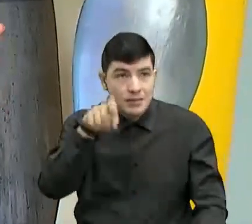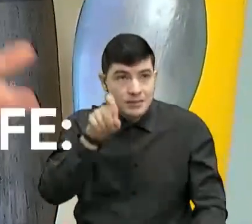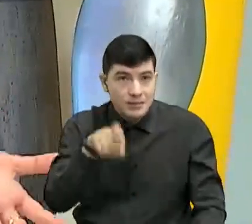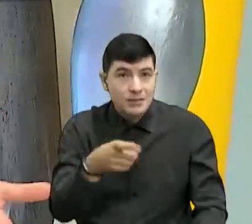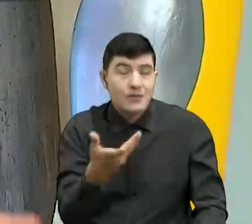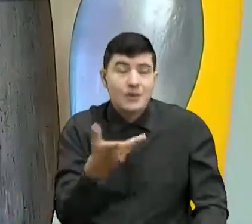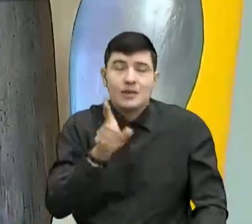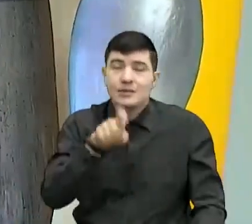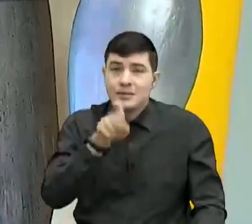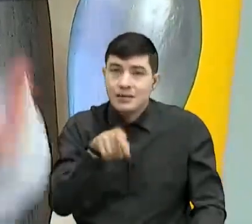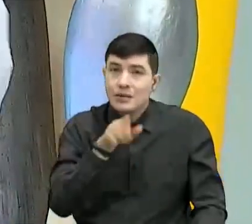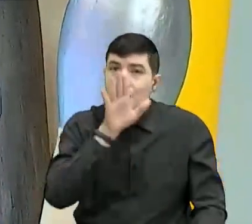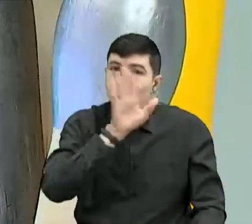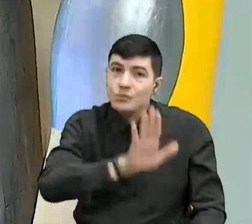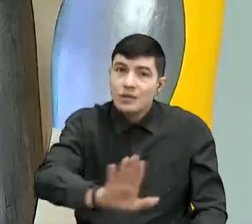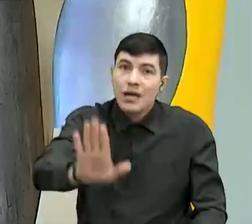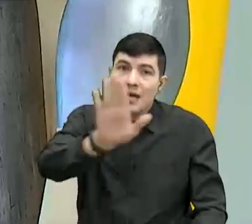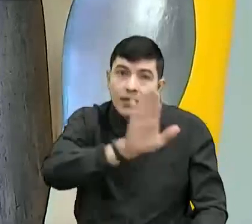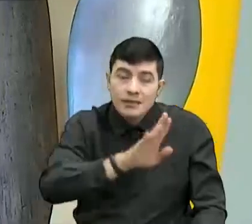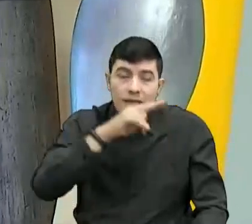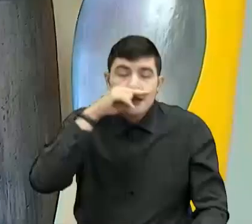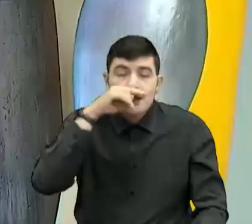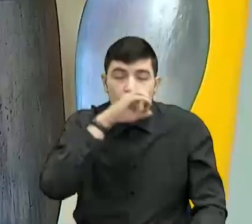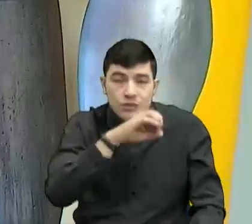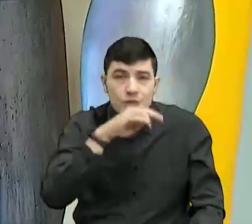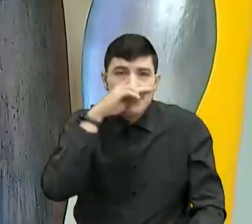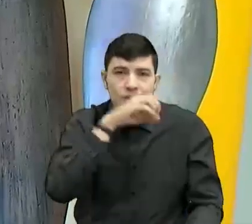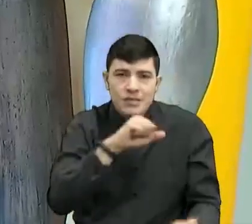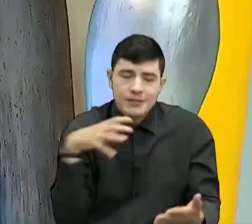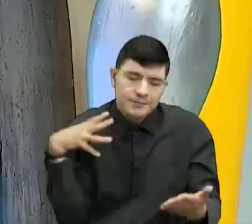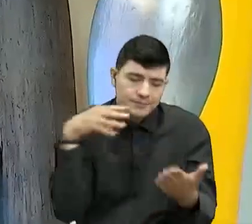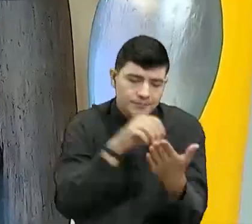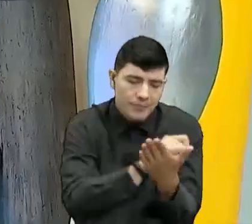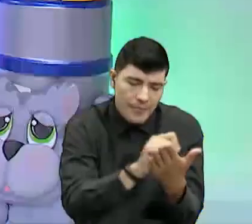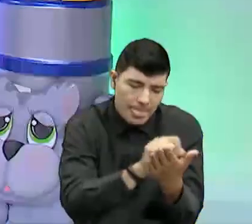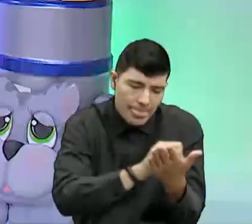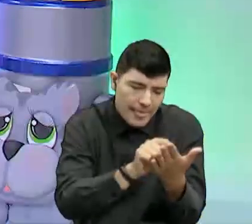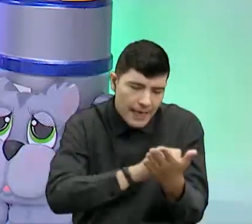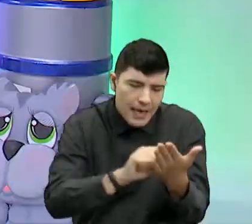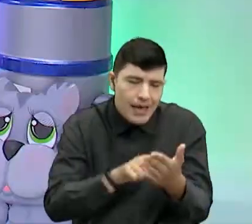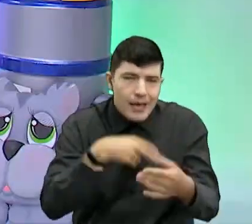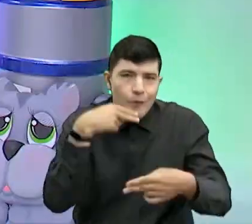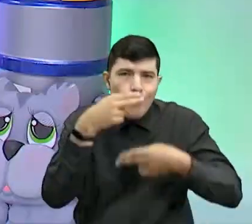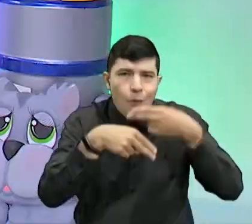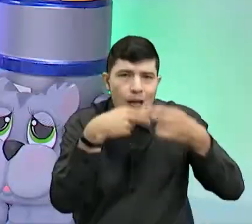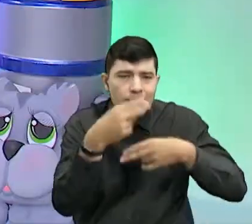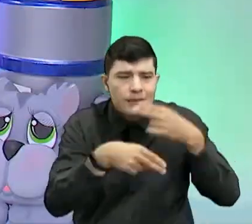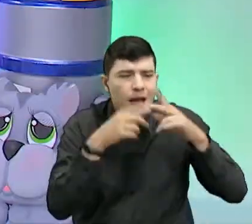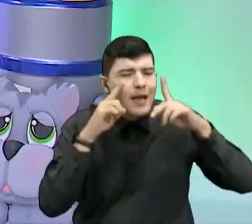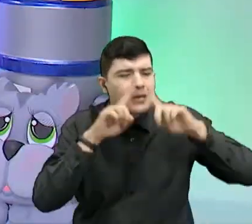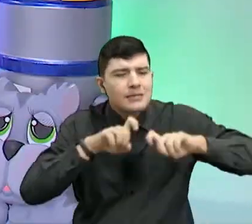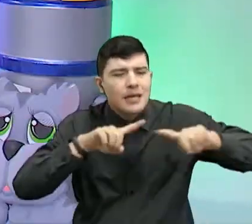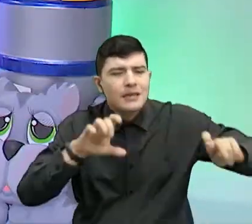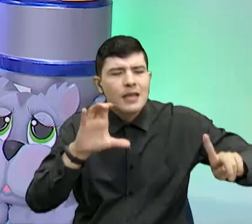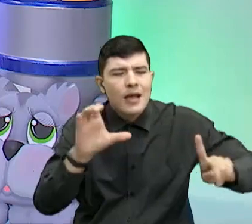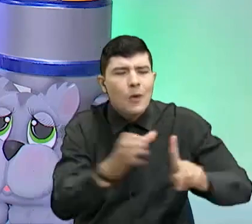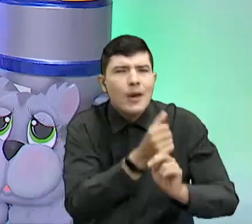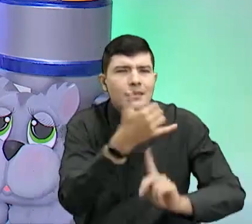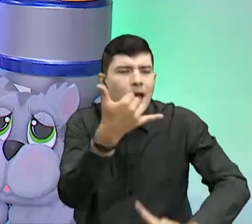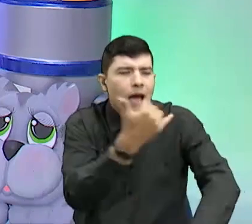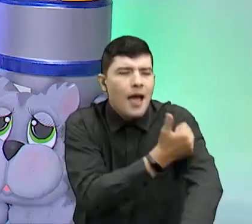vacuna contra la rabia. Me lo envíe, a ver si yo lo pongo en práctica, porque es que el profe Francisco es todo un personaje, ¿no?